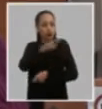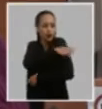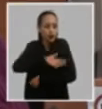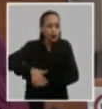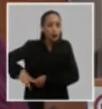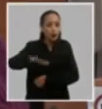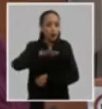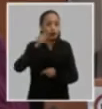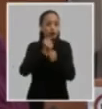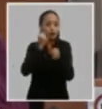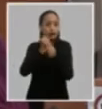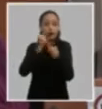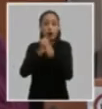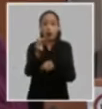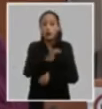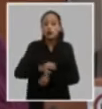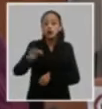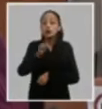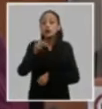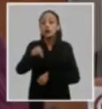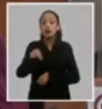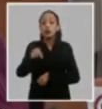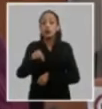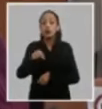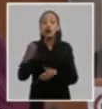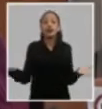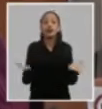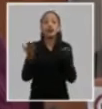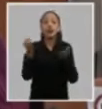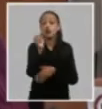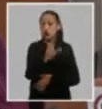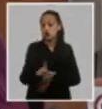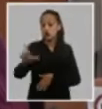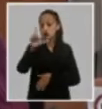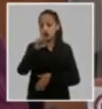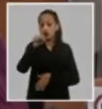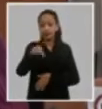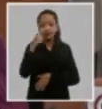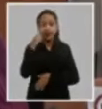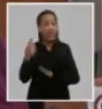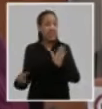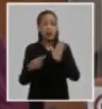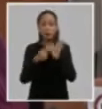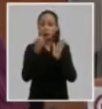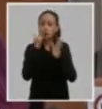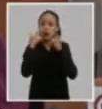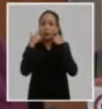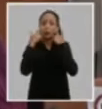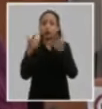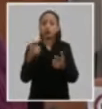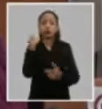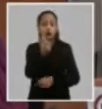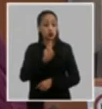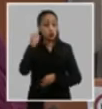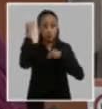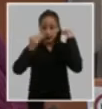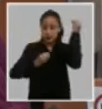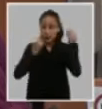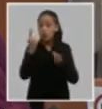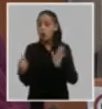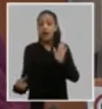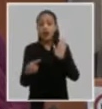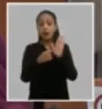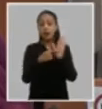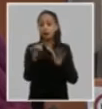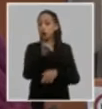municipio en la actualización del modelo de desarrollo económico y social este es de los elementos que más se resalta y que consideramos uno de los elementos que